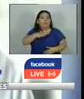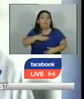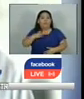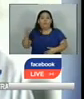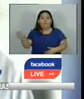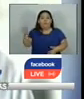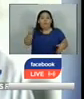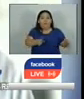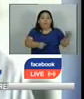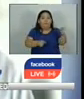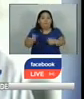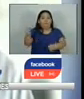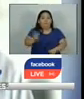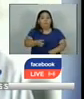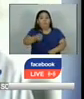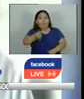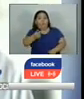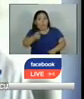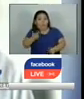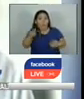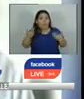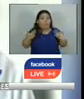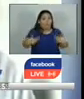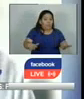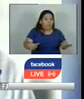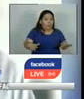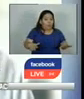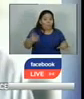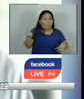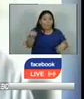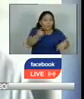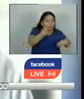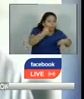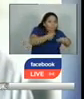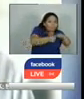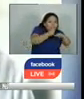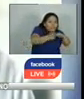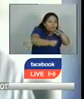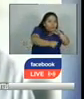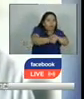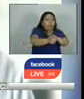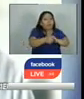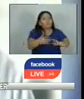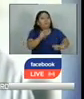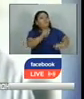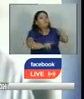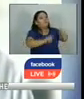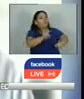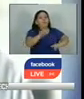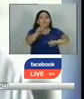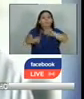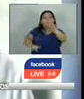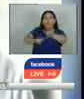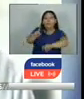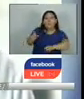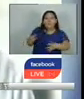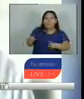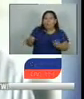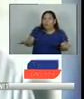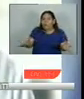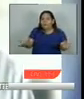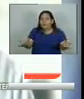agentes para inmediatamente en cuanto llegan los inmigrantes hacer una entrevista de miedo creíble